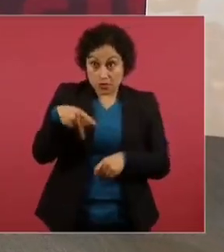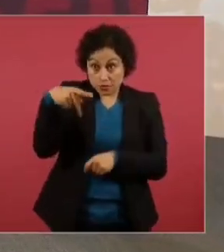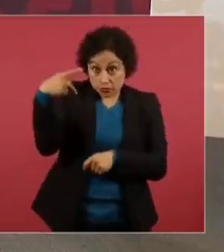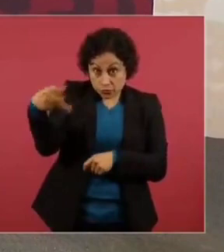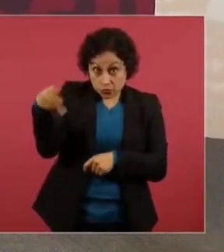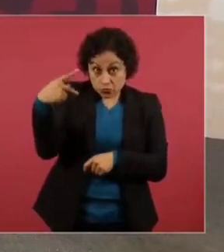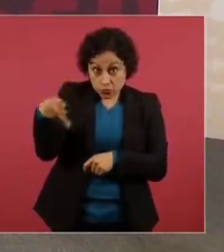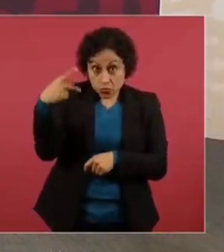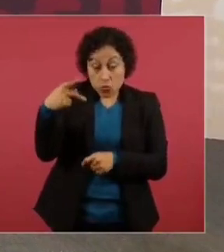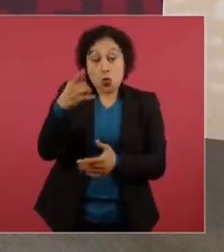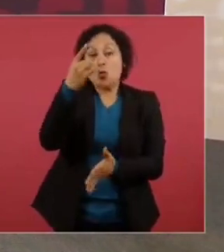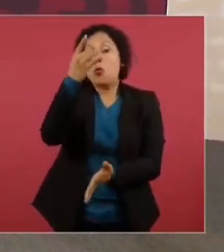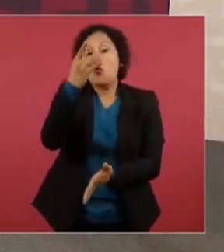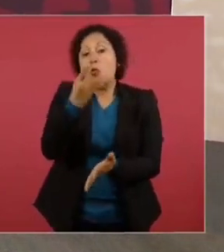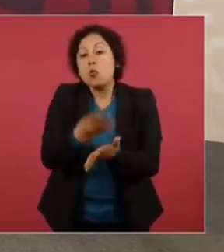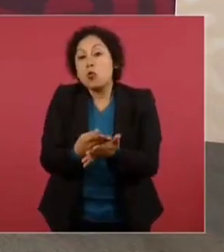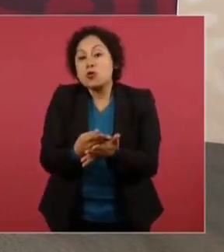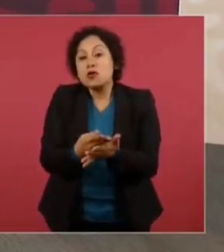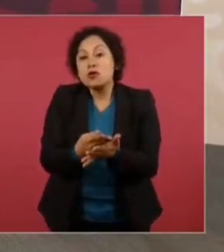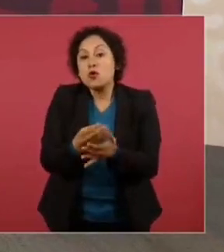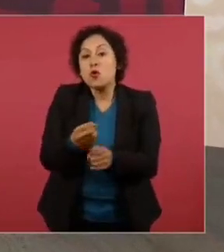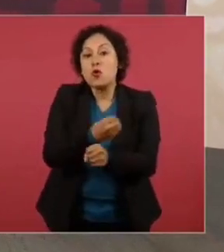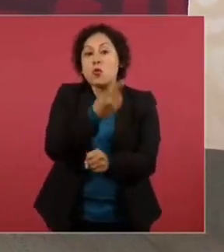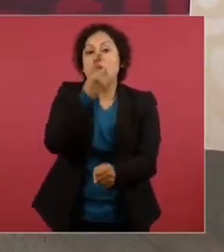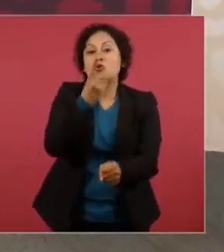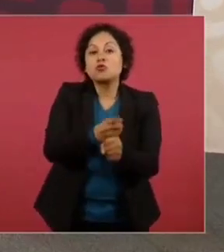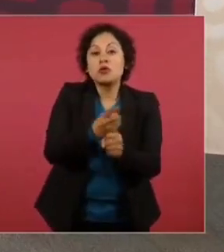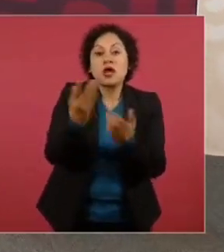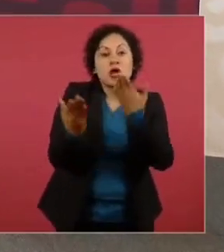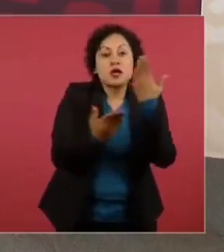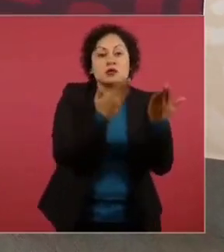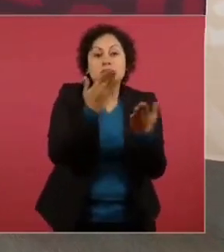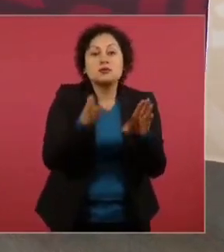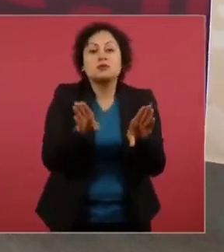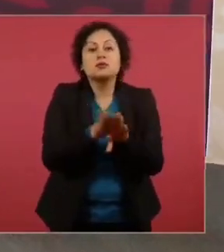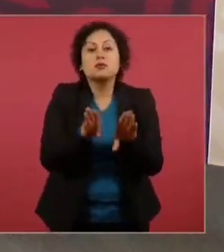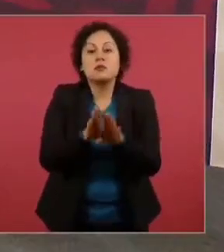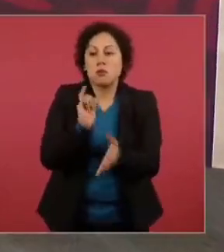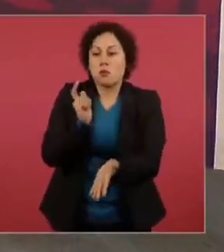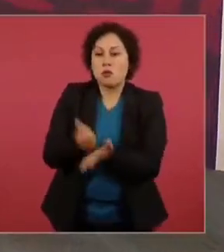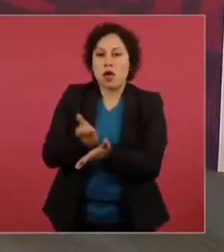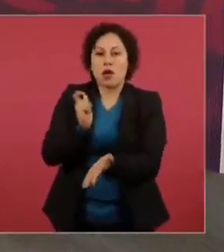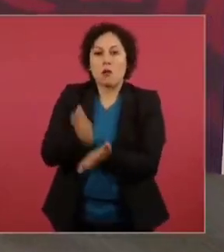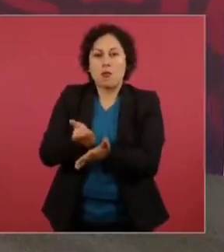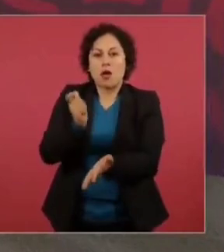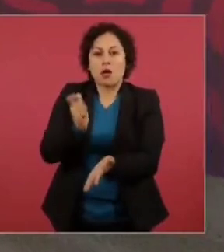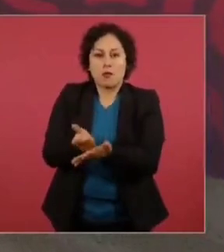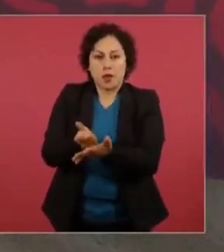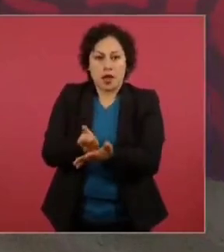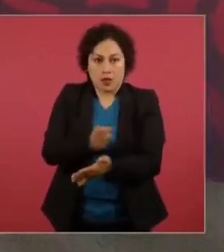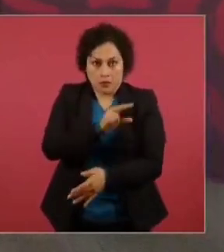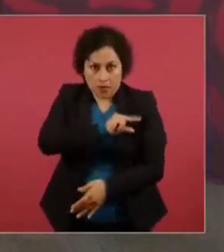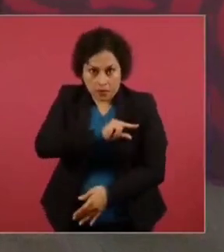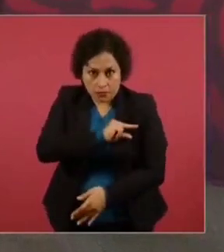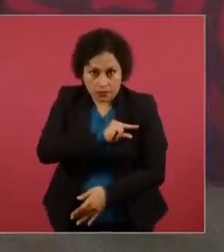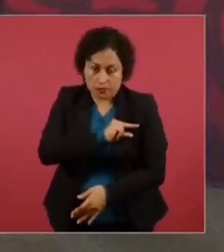pagar colegiatura y que solamente tenga la gente como opción para poderse curar